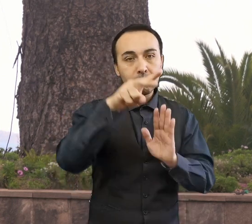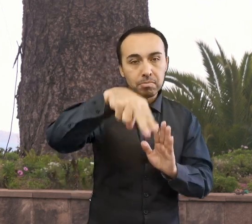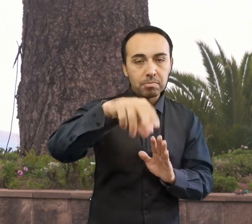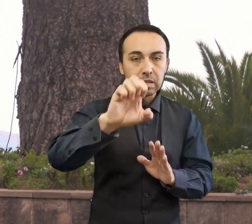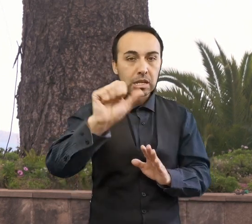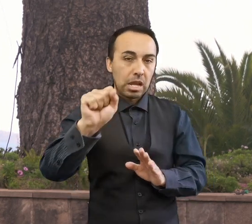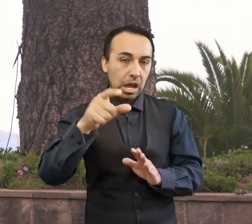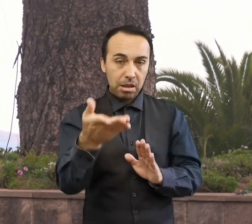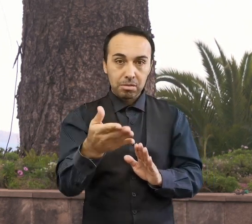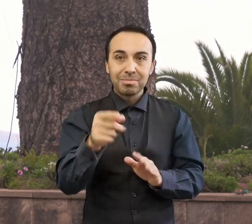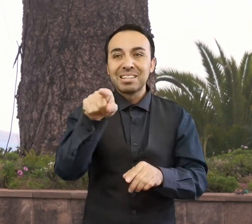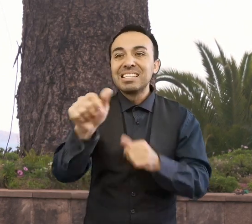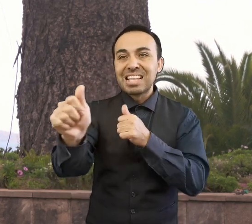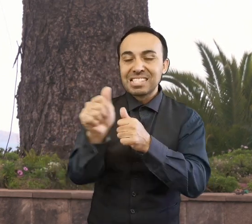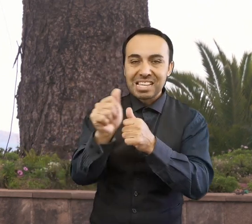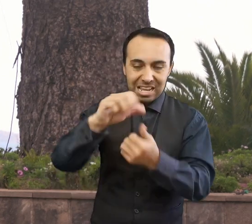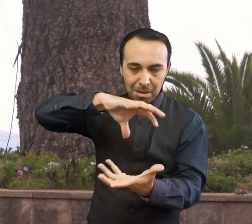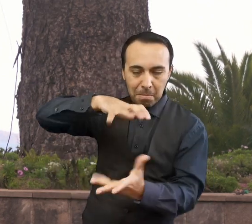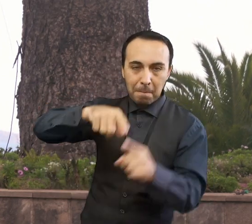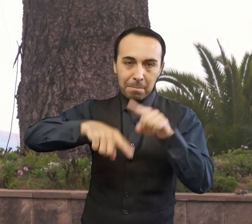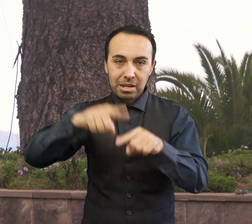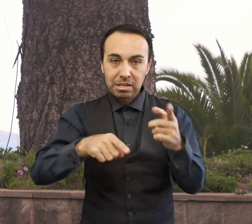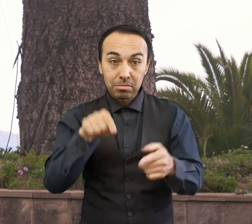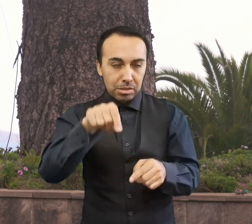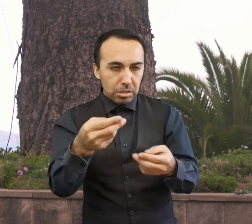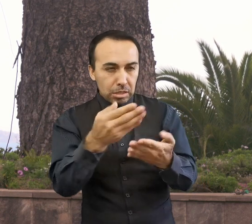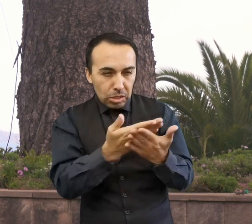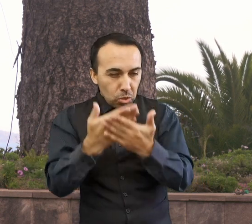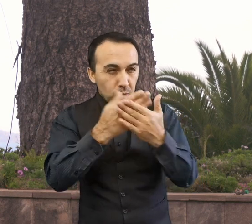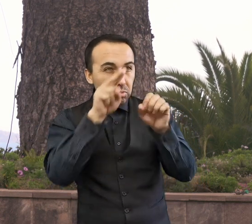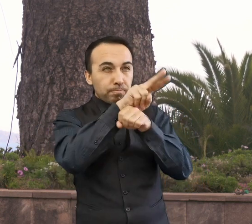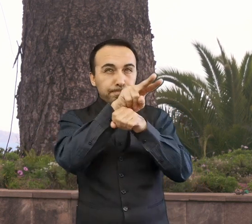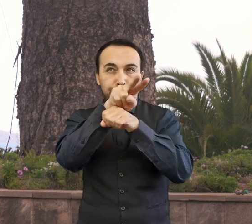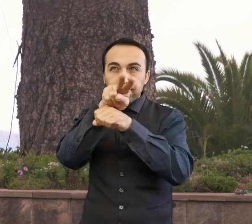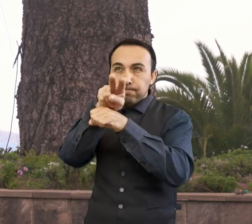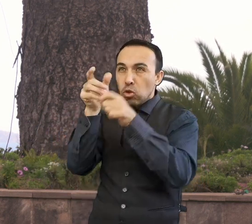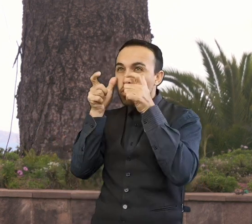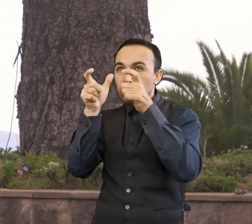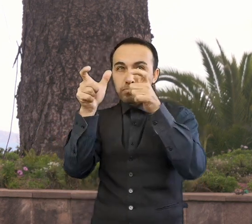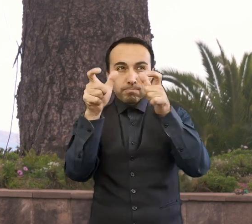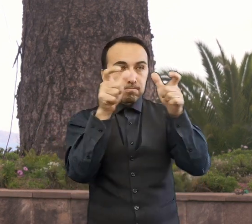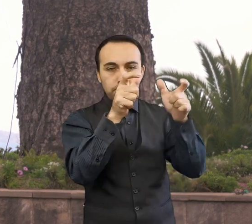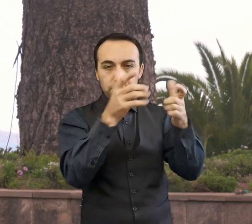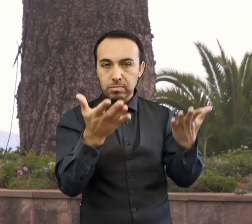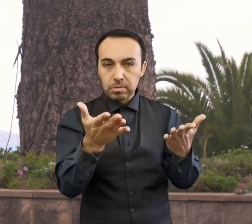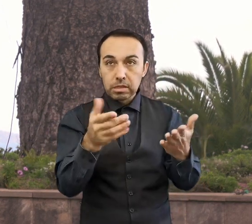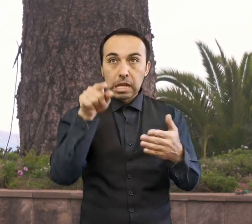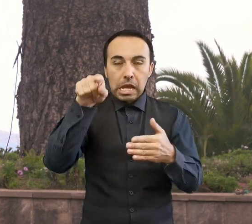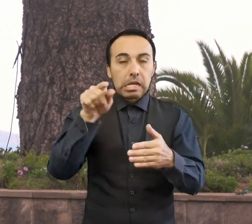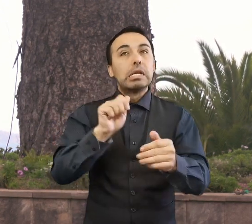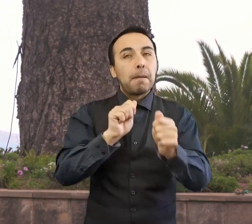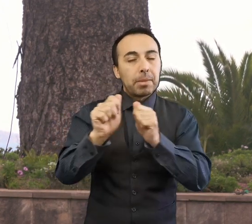su estudio y seguimiento es muy importante, ya que, por sus características orbitales, son los que más probabilidades tienen de impactar